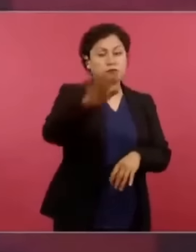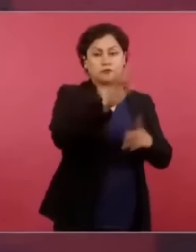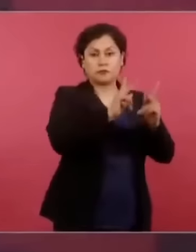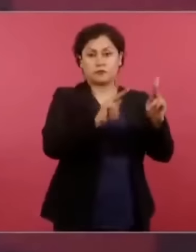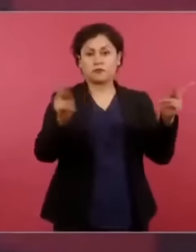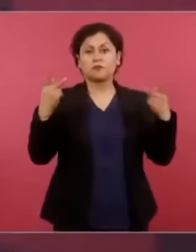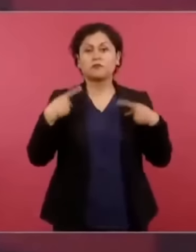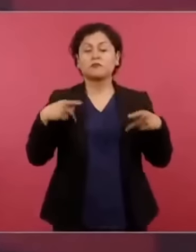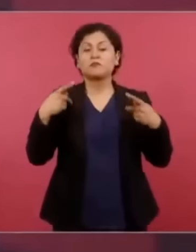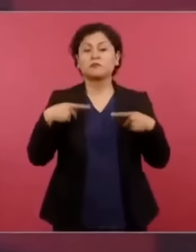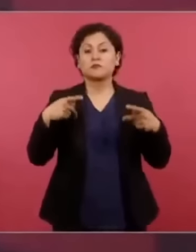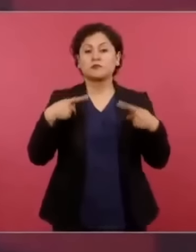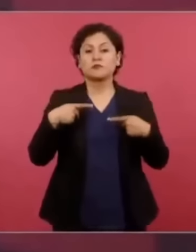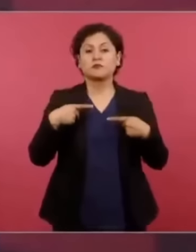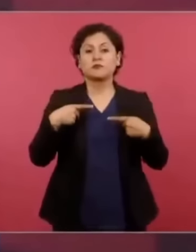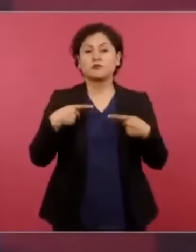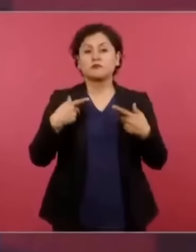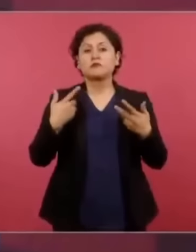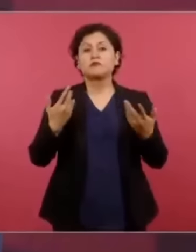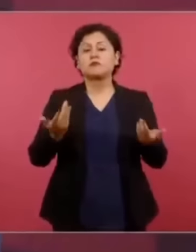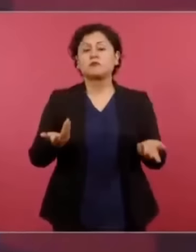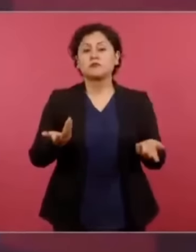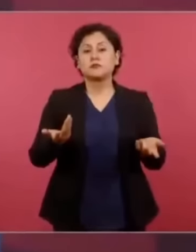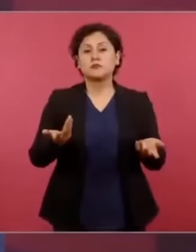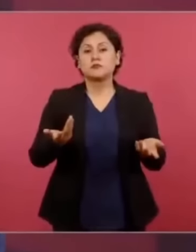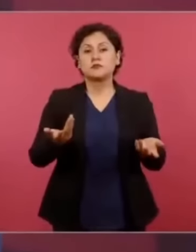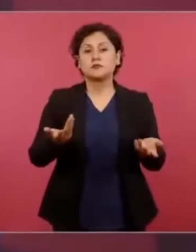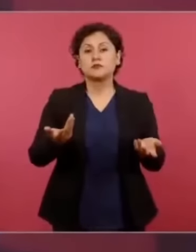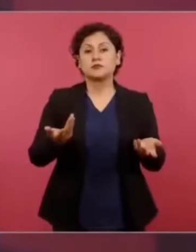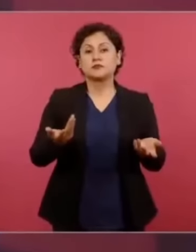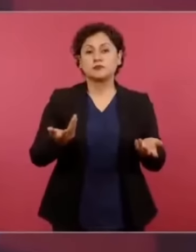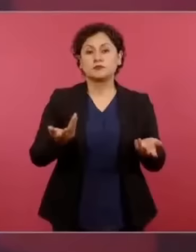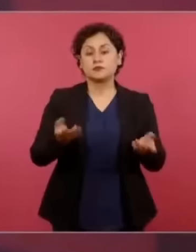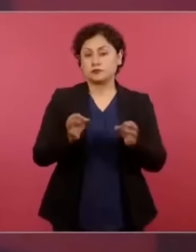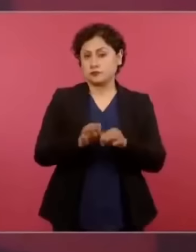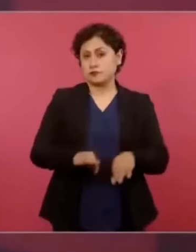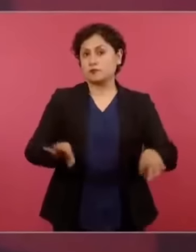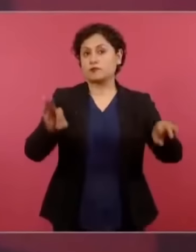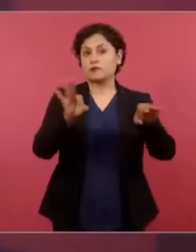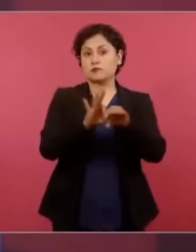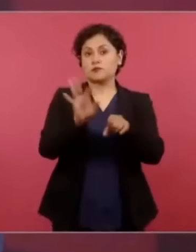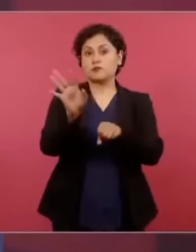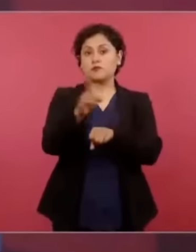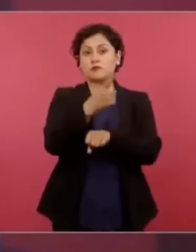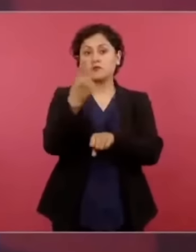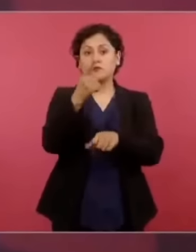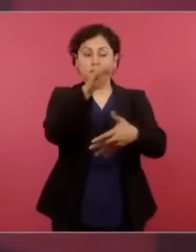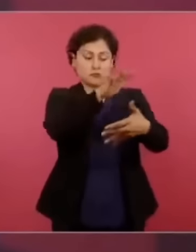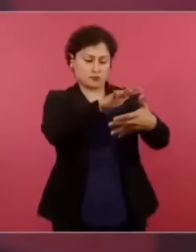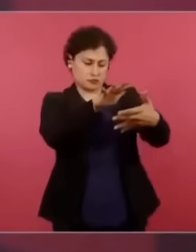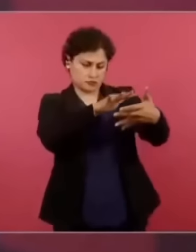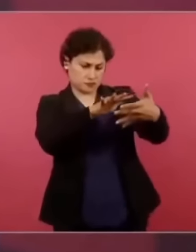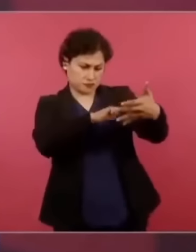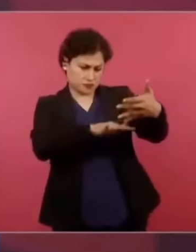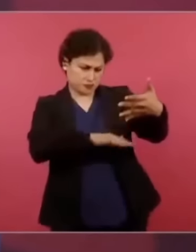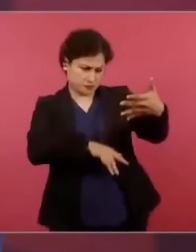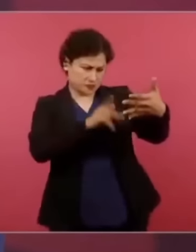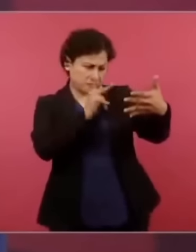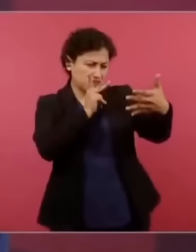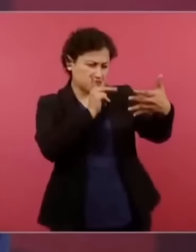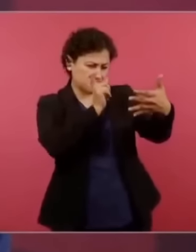porque son asuntos técnicos que